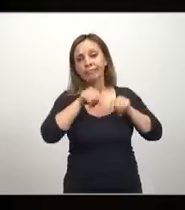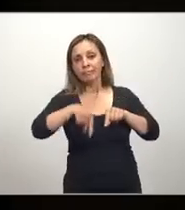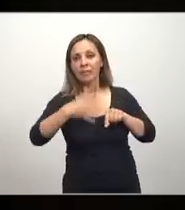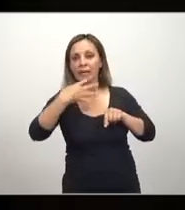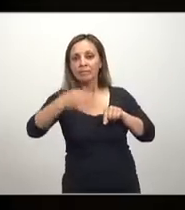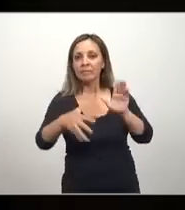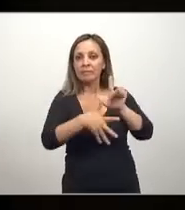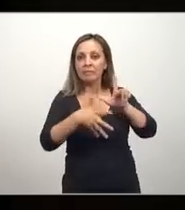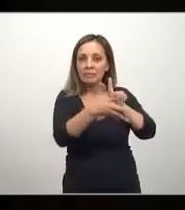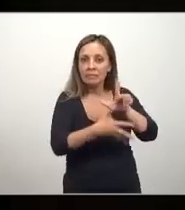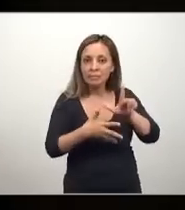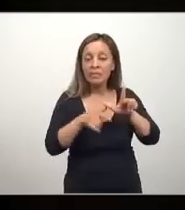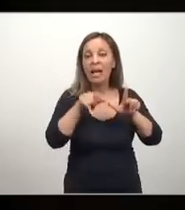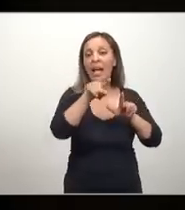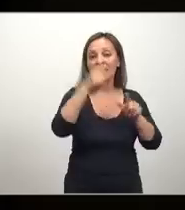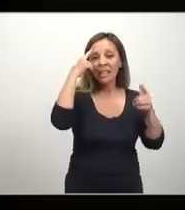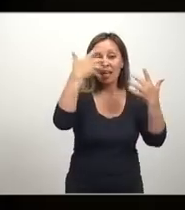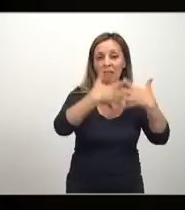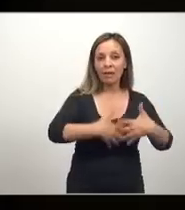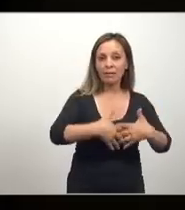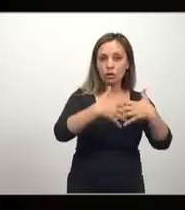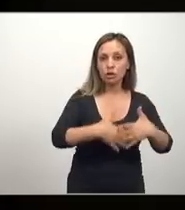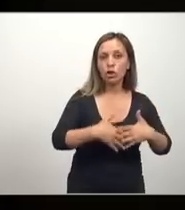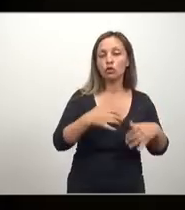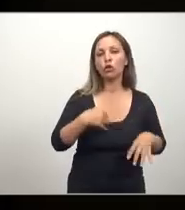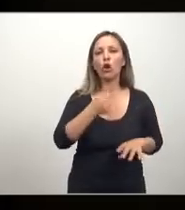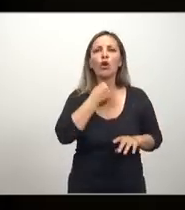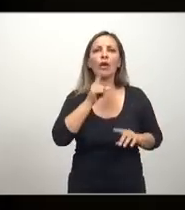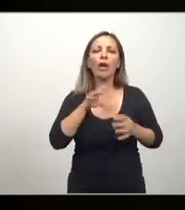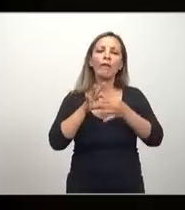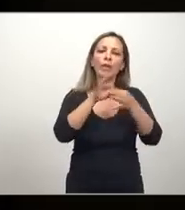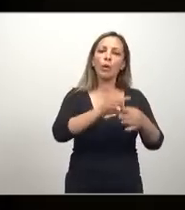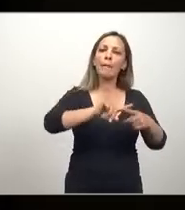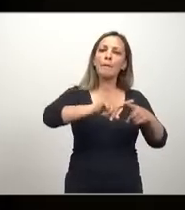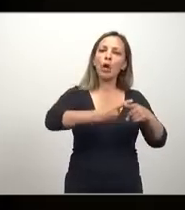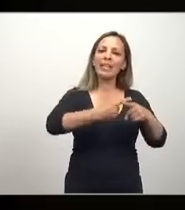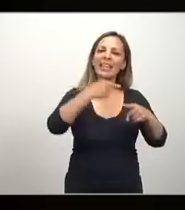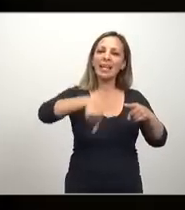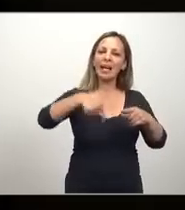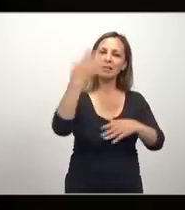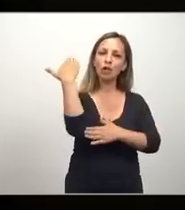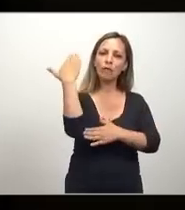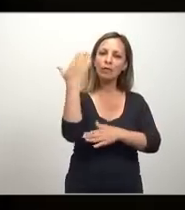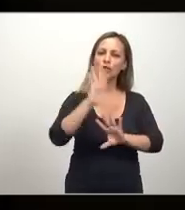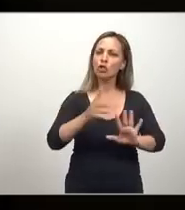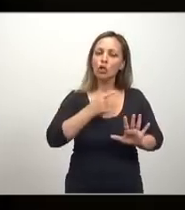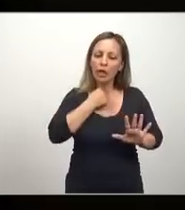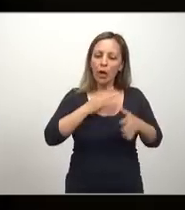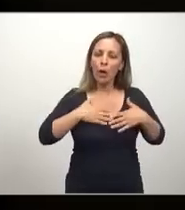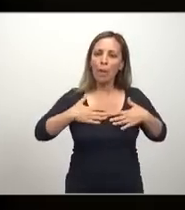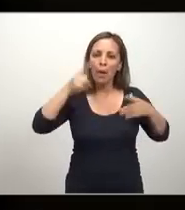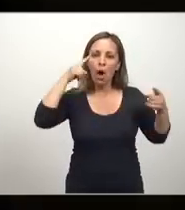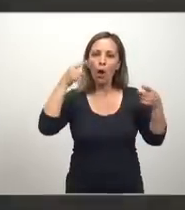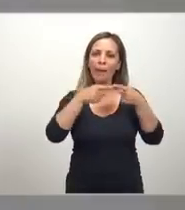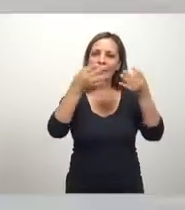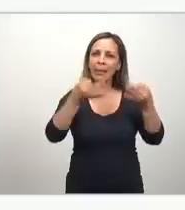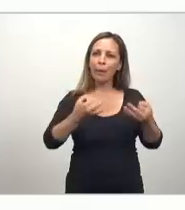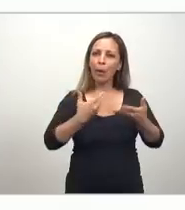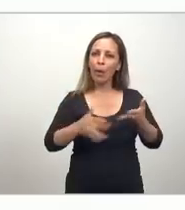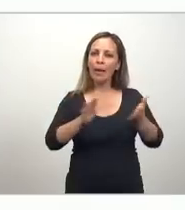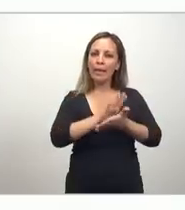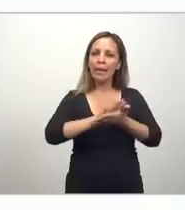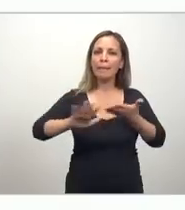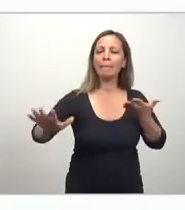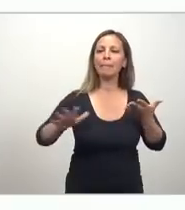y a sus exigencias. Esto es una reflexión que sobre todo, yo no quiero politizar esta conferencia, trato de ser lo más subjetivo, ser académico,